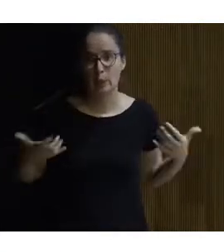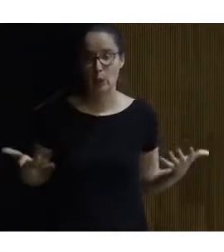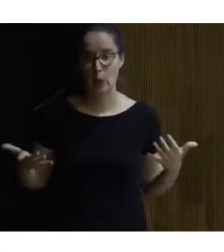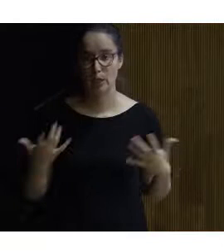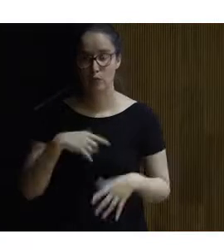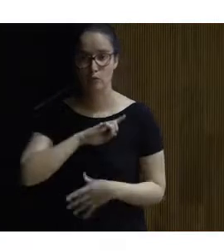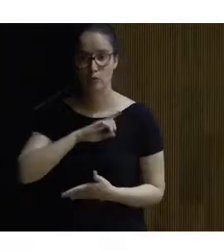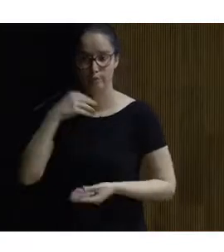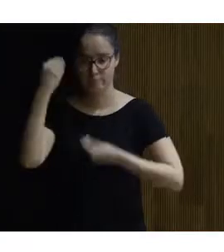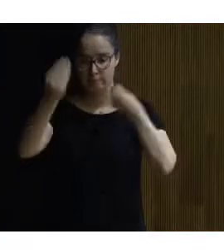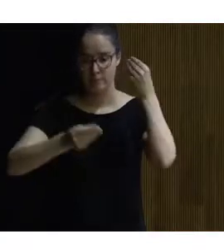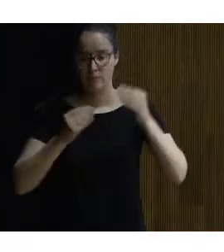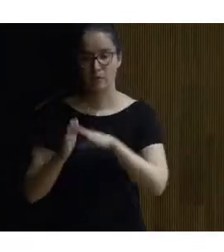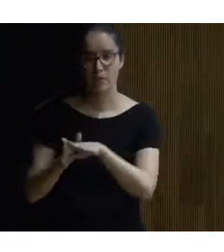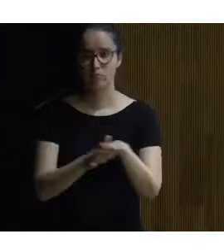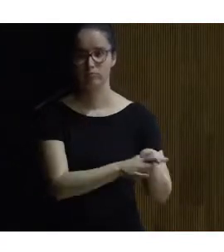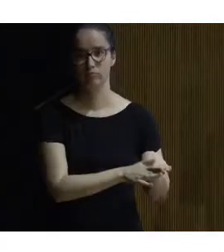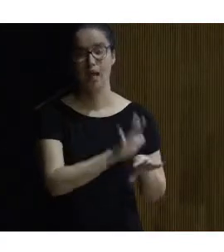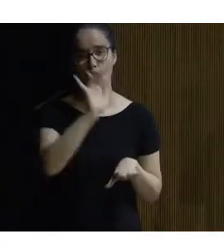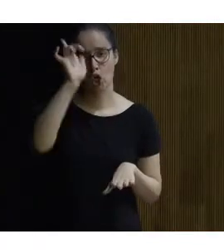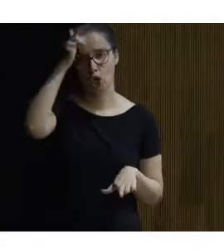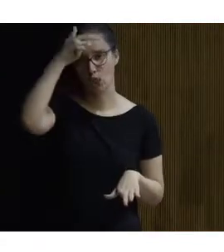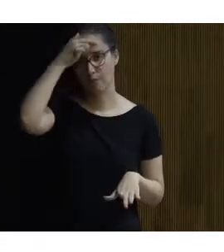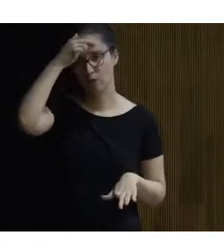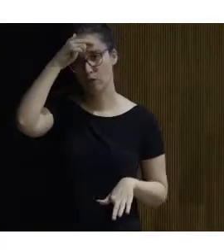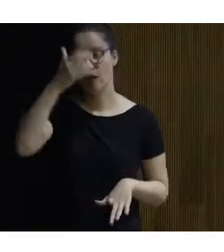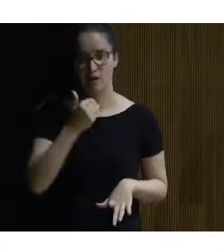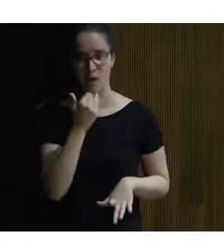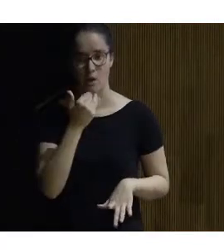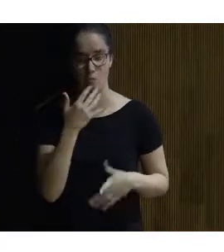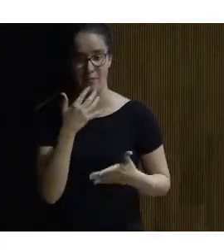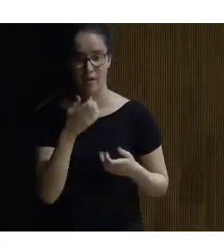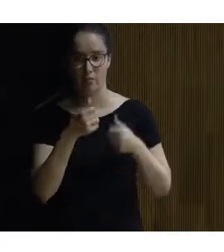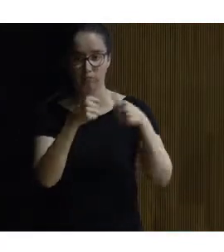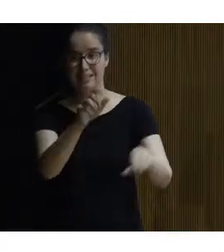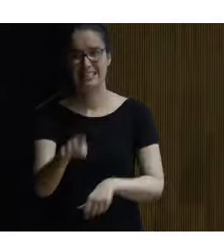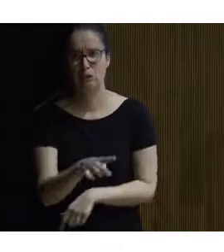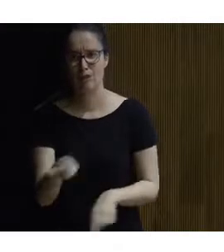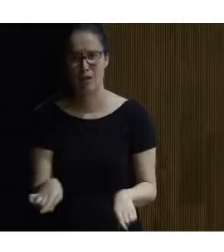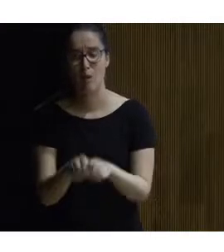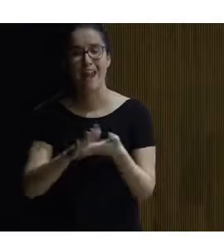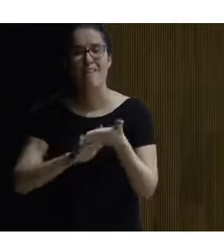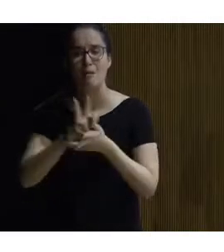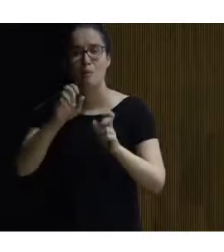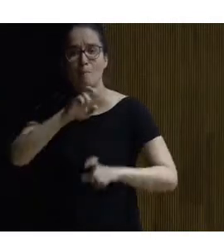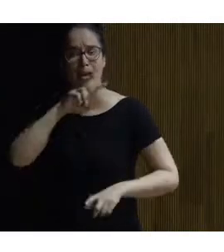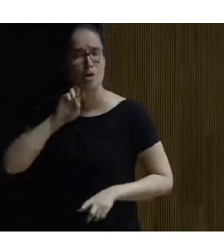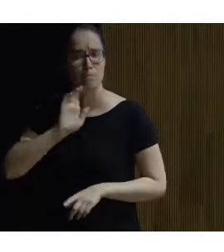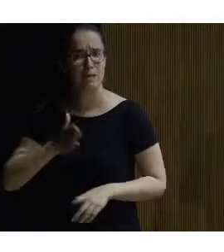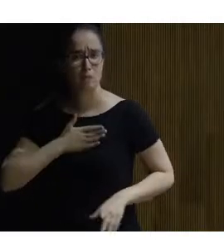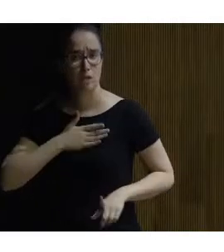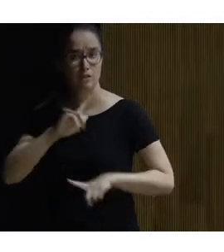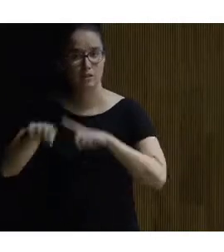nosotros decidimos siempre aparcar el concepto de que algo fuera catalogado o no hablamos de valor patrimonial y el técnico